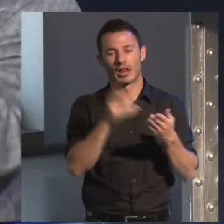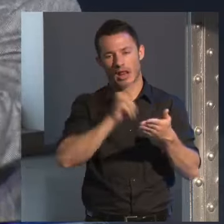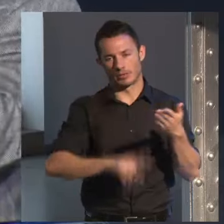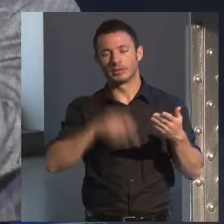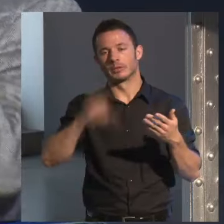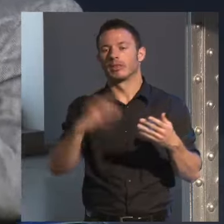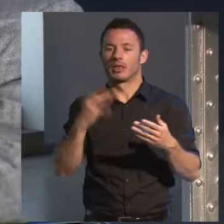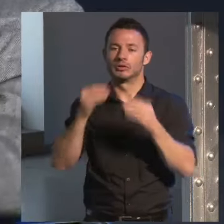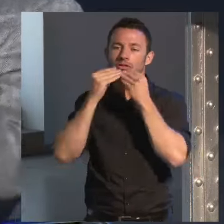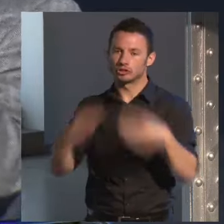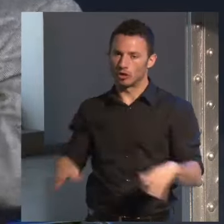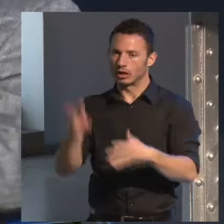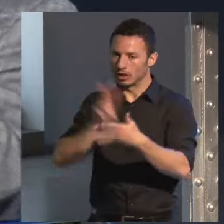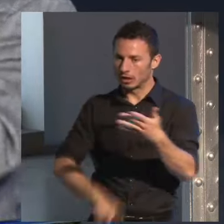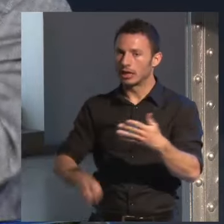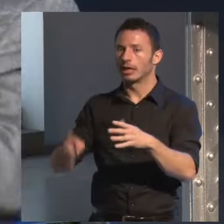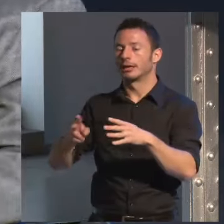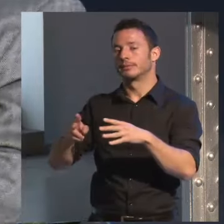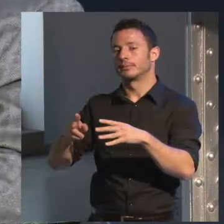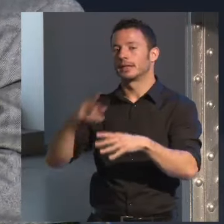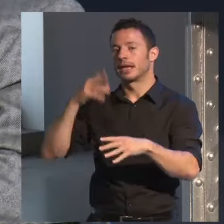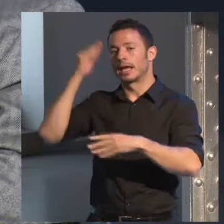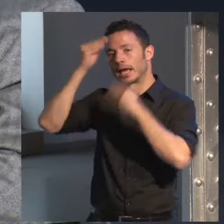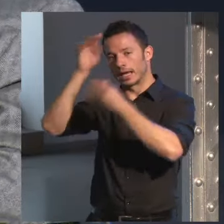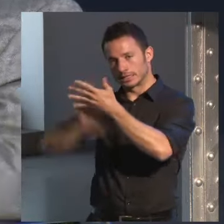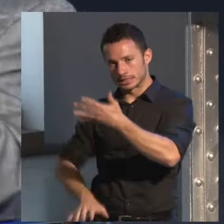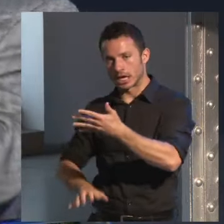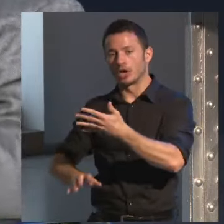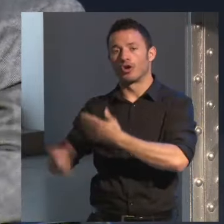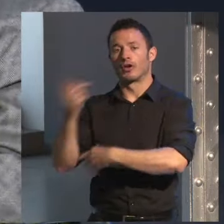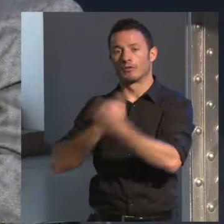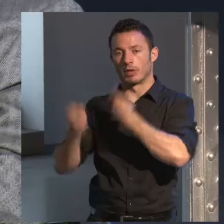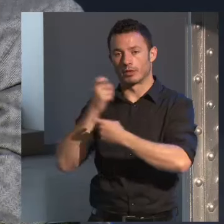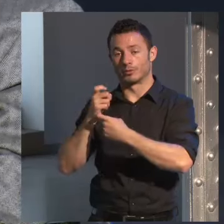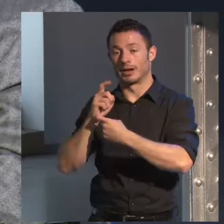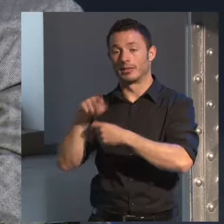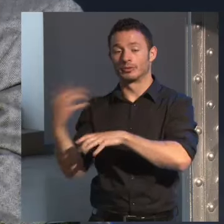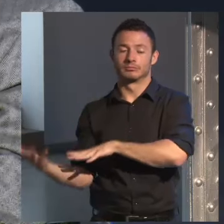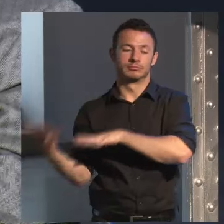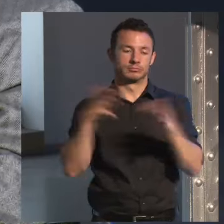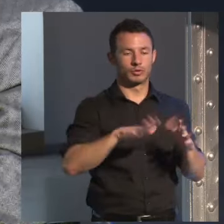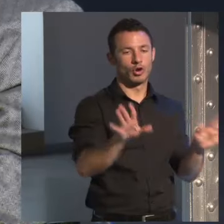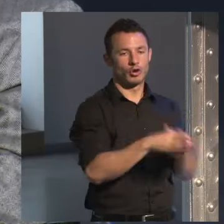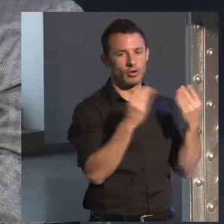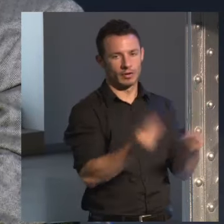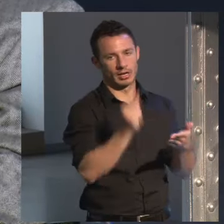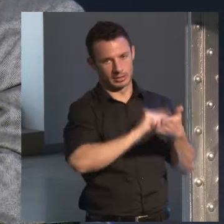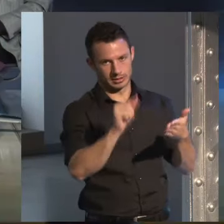historia mucho ensayo mucha información para escribir novelas como estas que le he mencionado